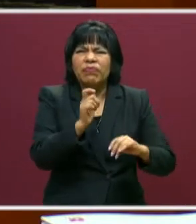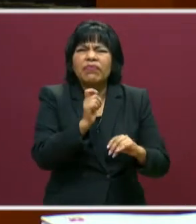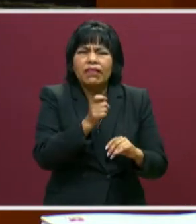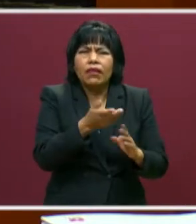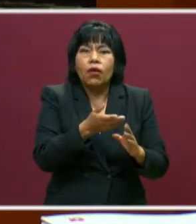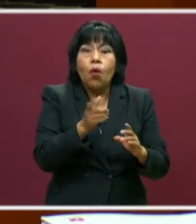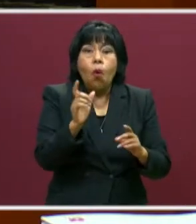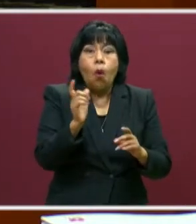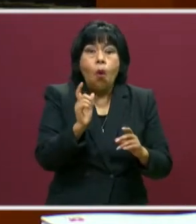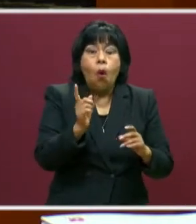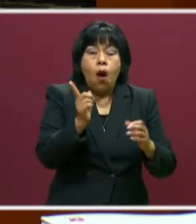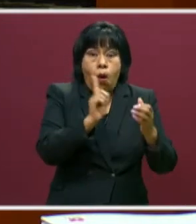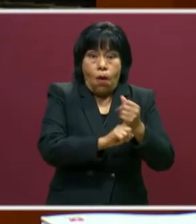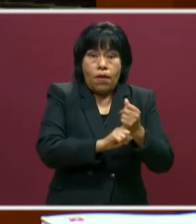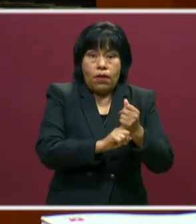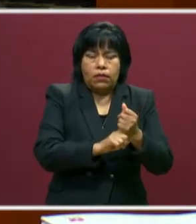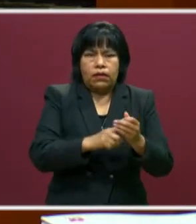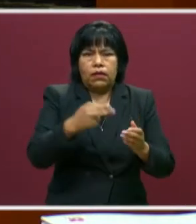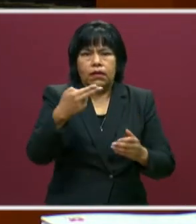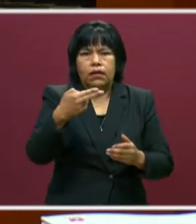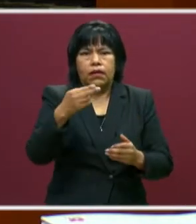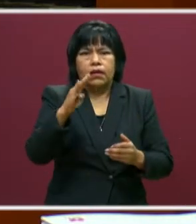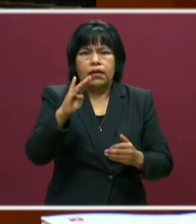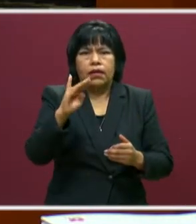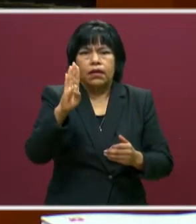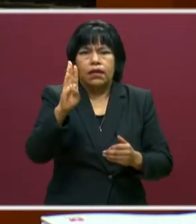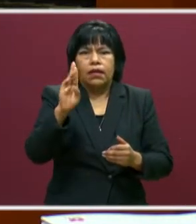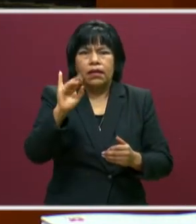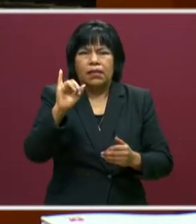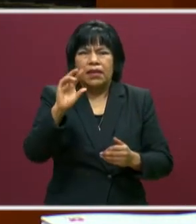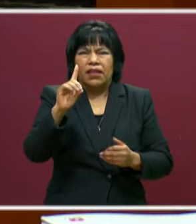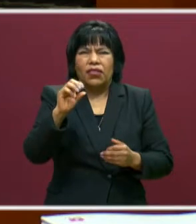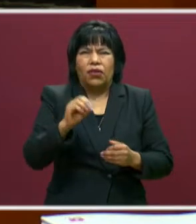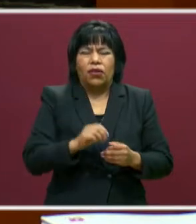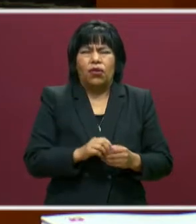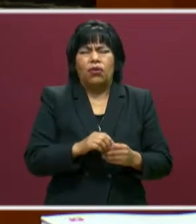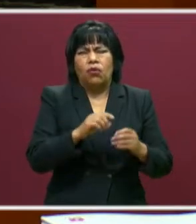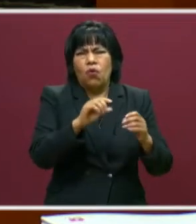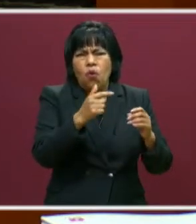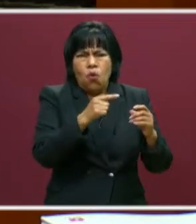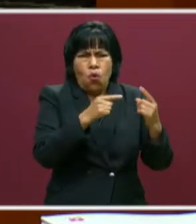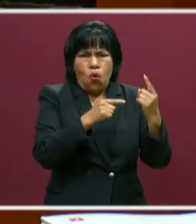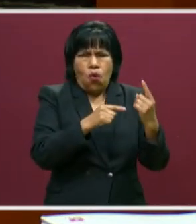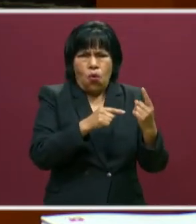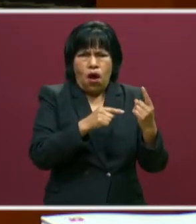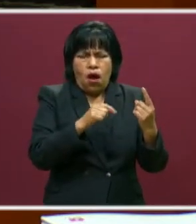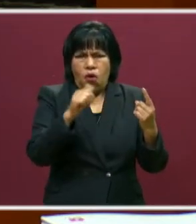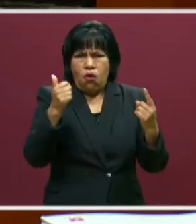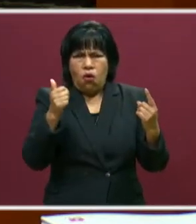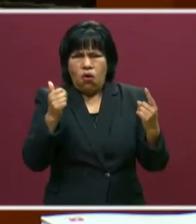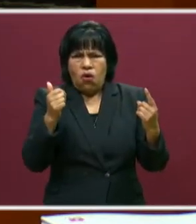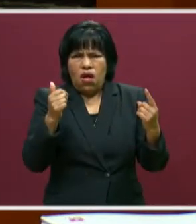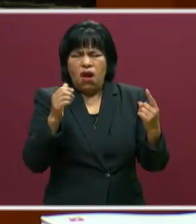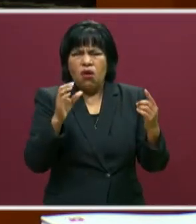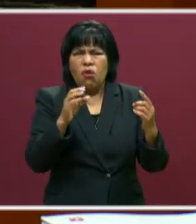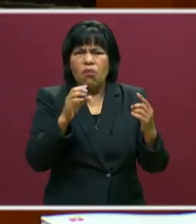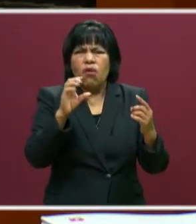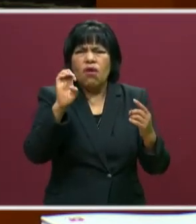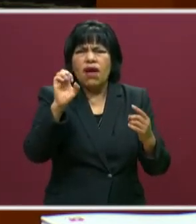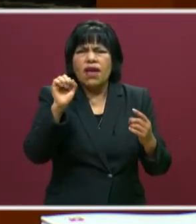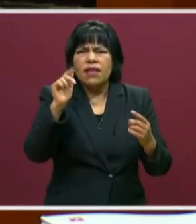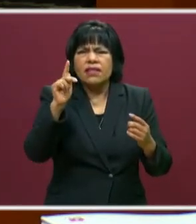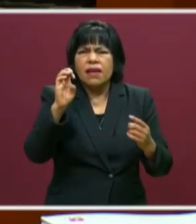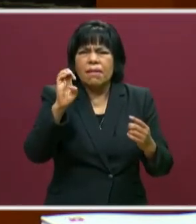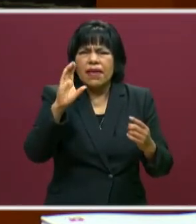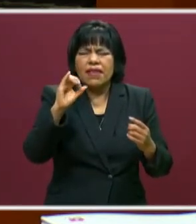algo es híbrido es porque se cruzaron dos especies. Se cruzaron dos especies. Es un ejemplo, a veces vemos